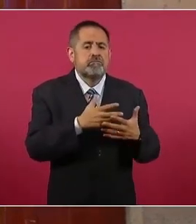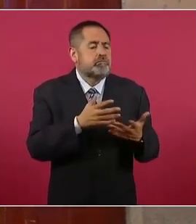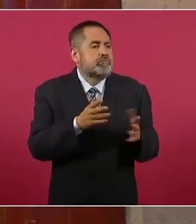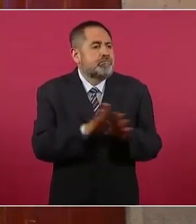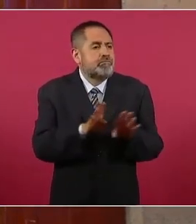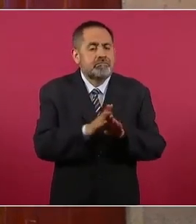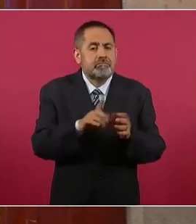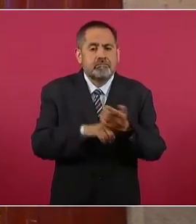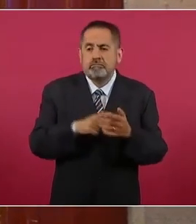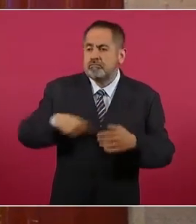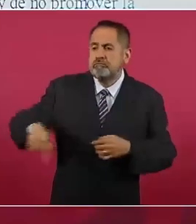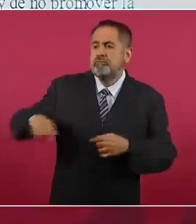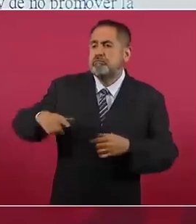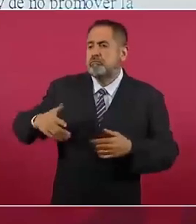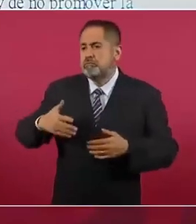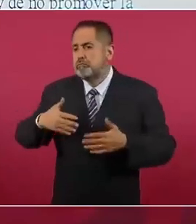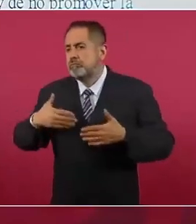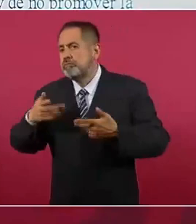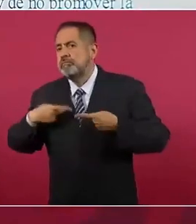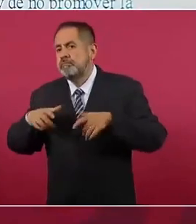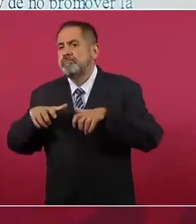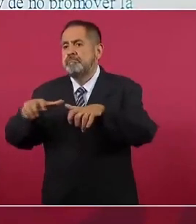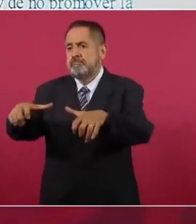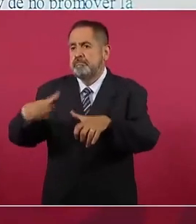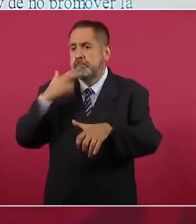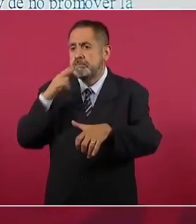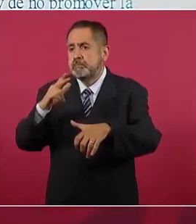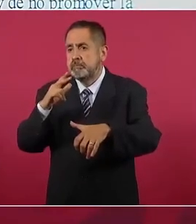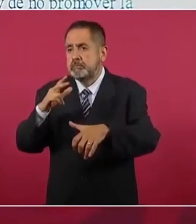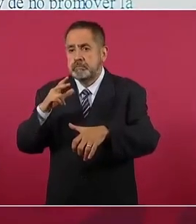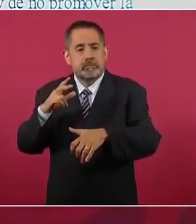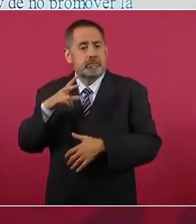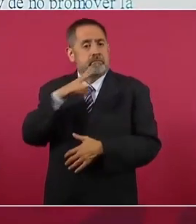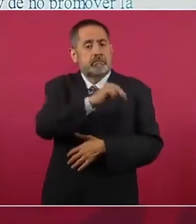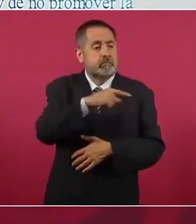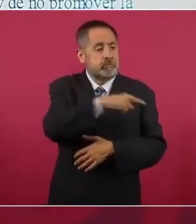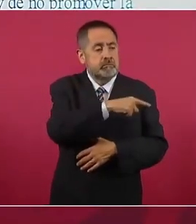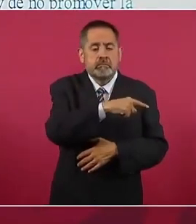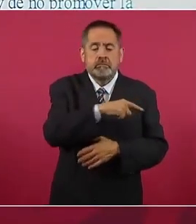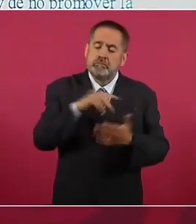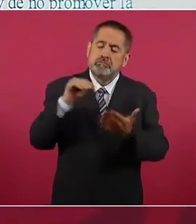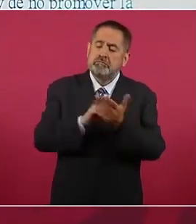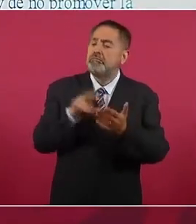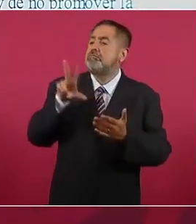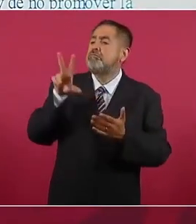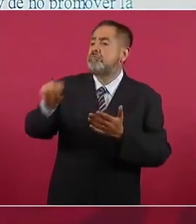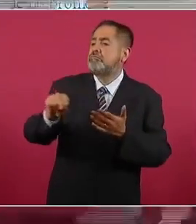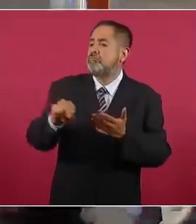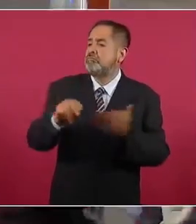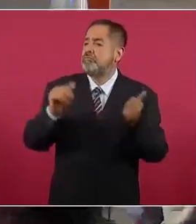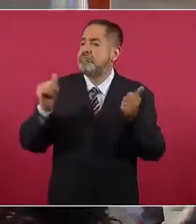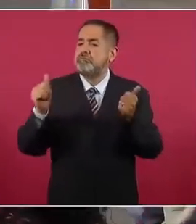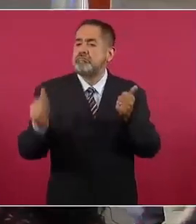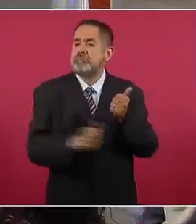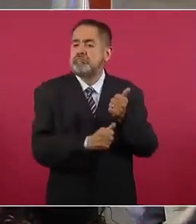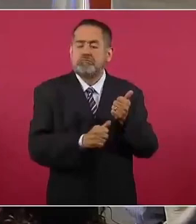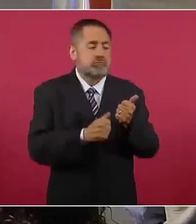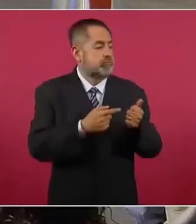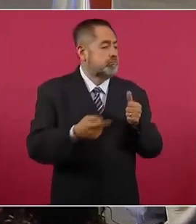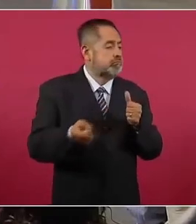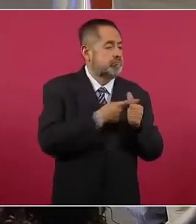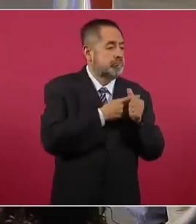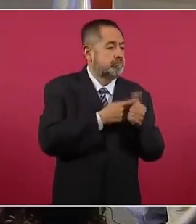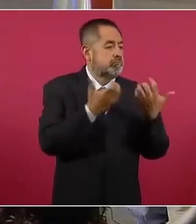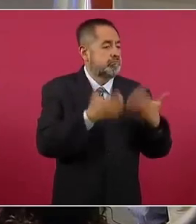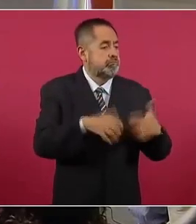va a quedar subordinado al interés